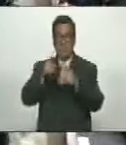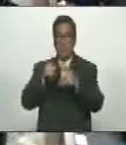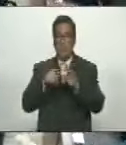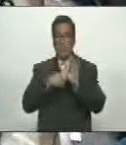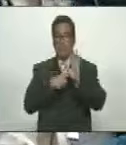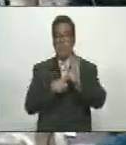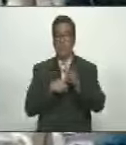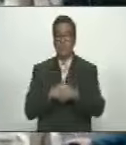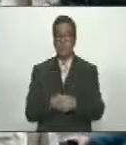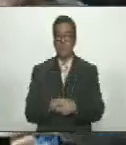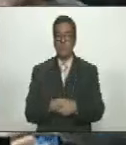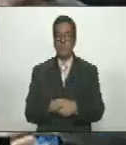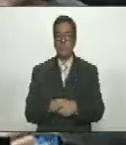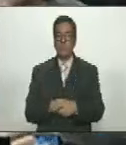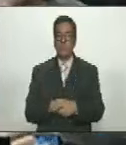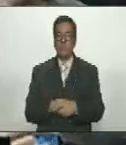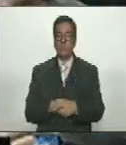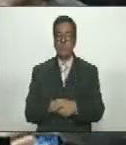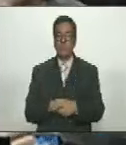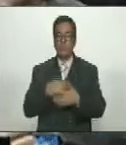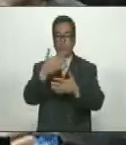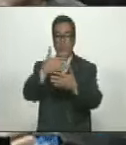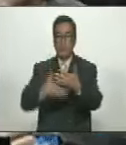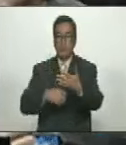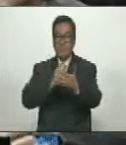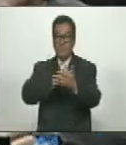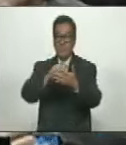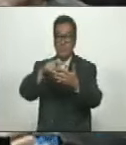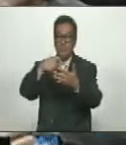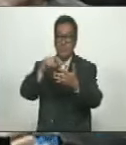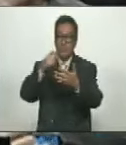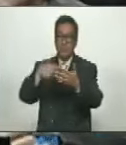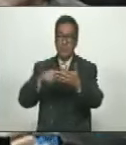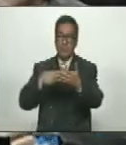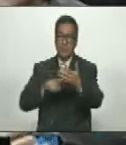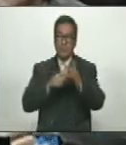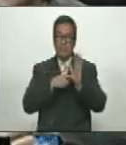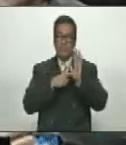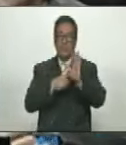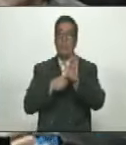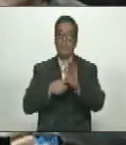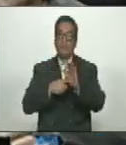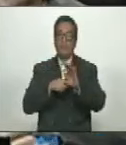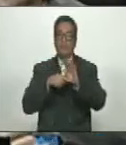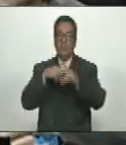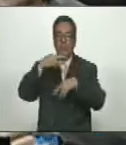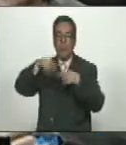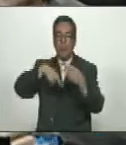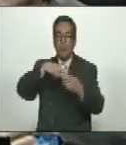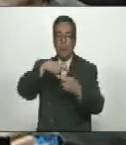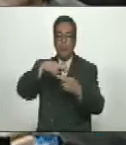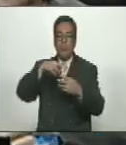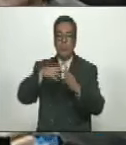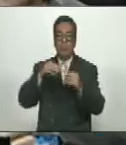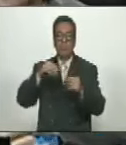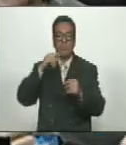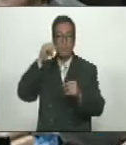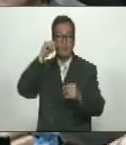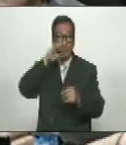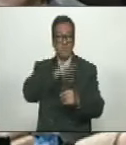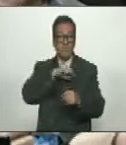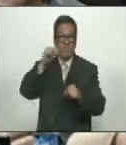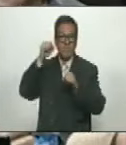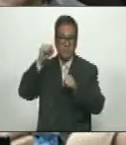Exponiendo Las Propuestas Que Desde el Frente Socialista Bolivariano De Adultas Y Adultos Mayores Del